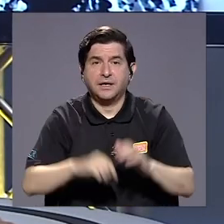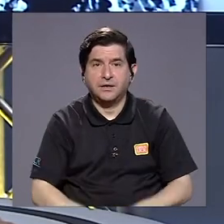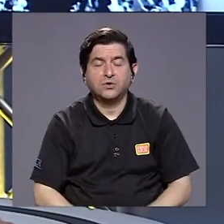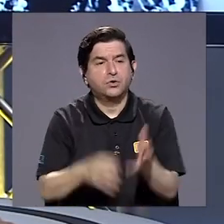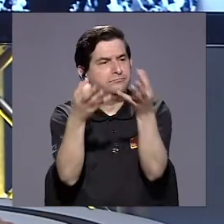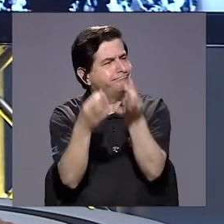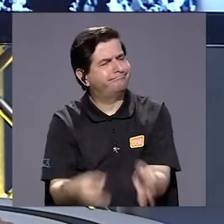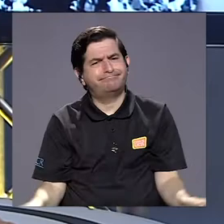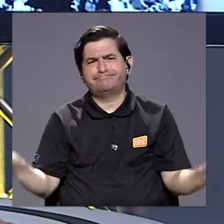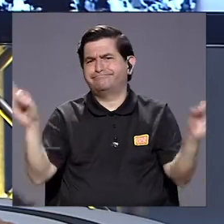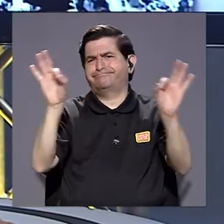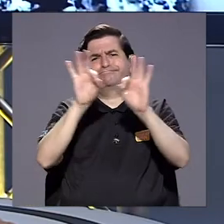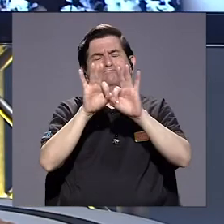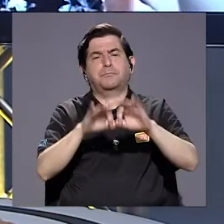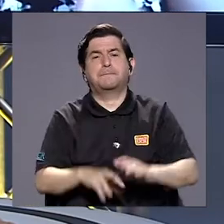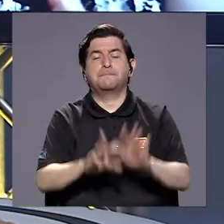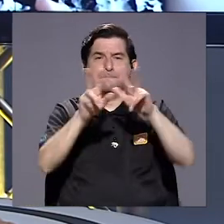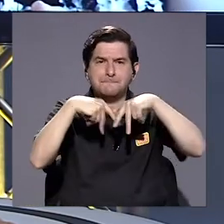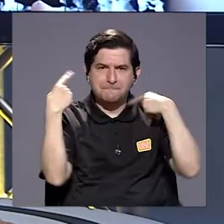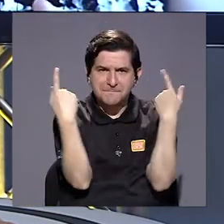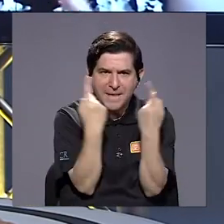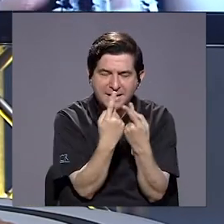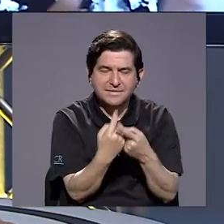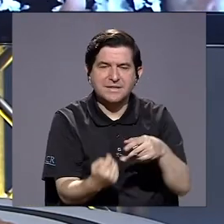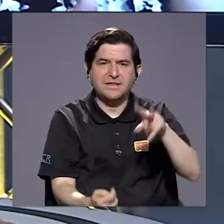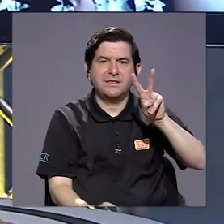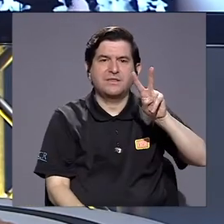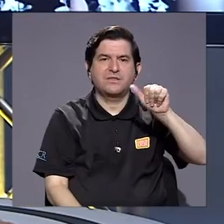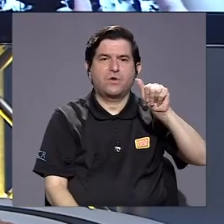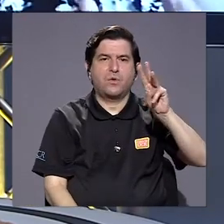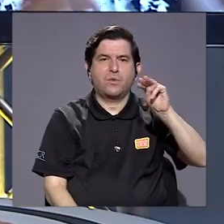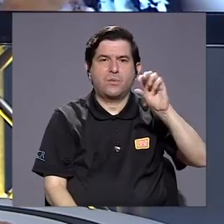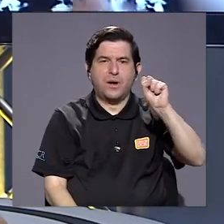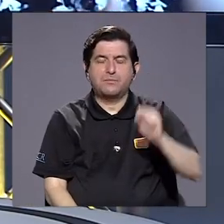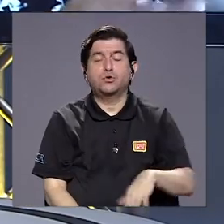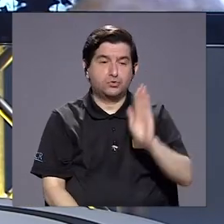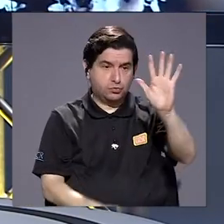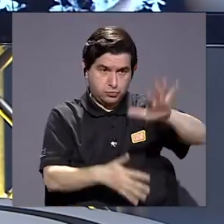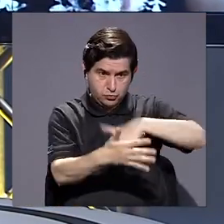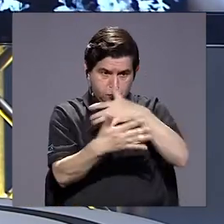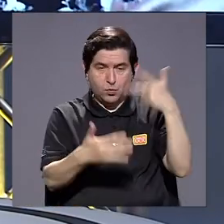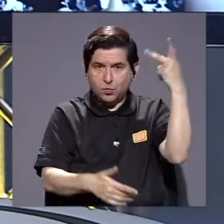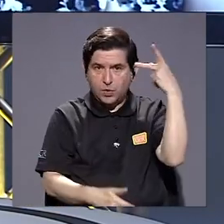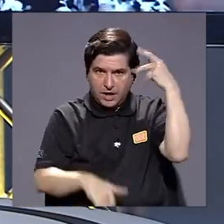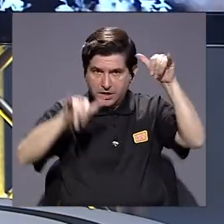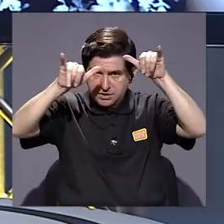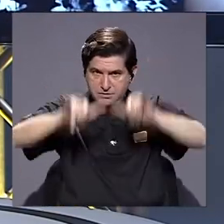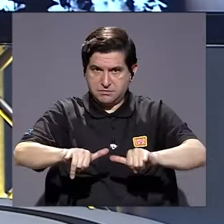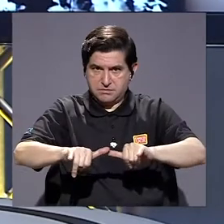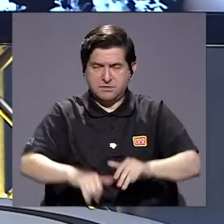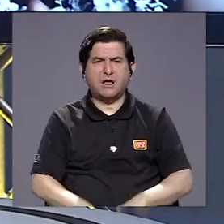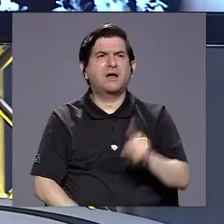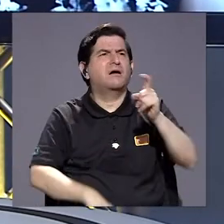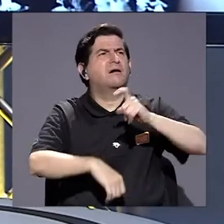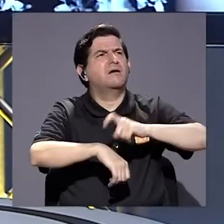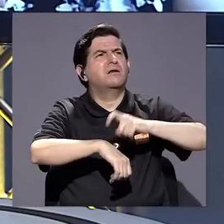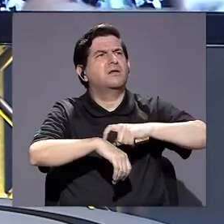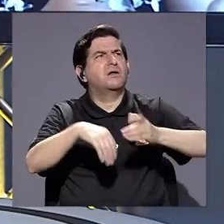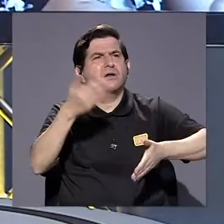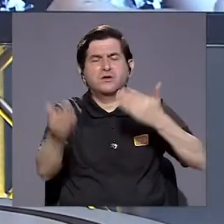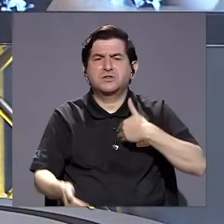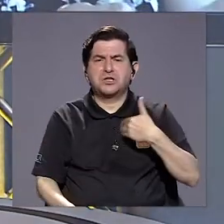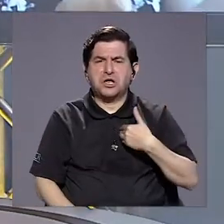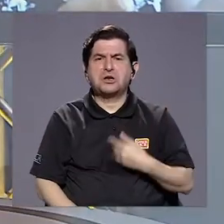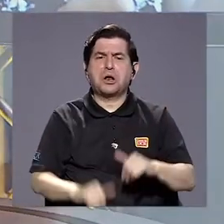Pero sí es importante que el partido VAMOS mantiene su agenda política, que es una agenda que en algunos